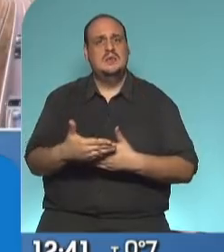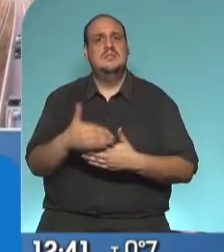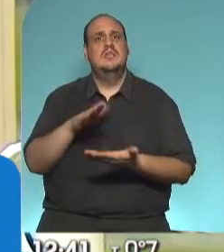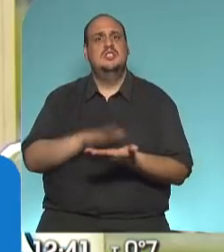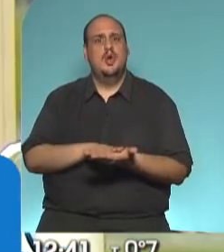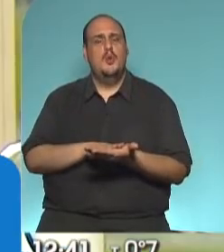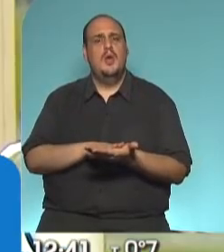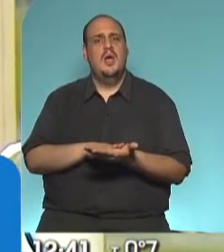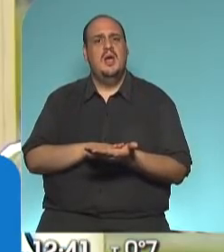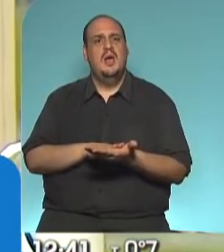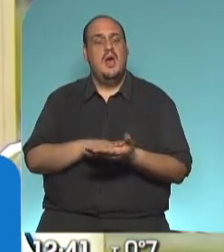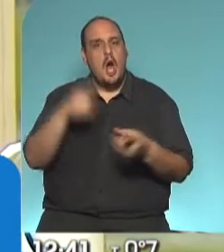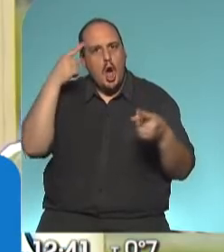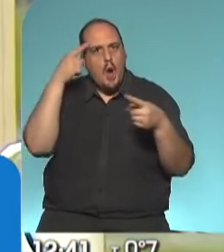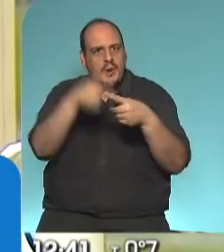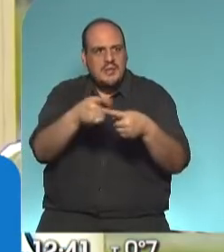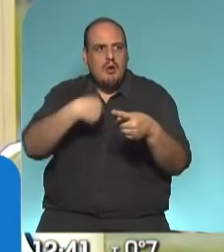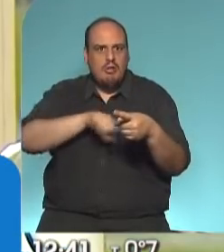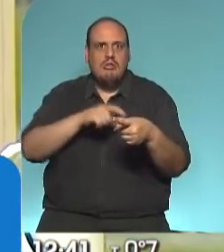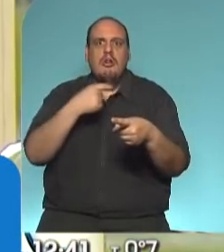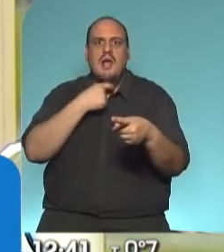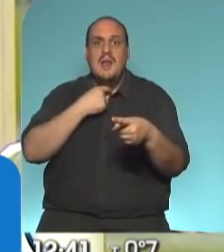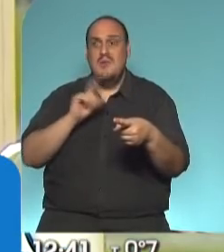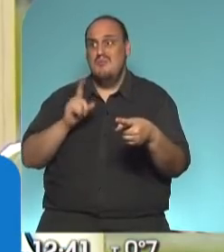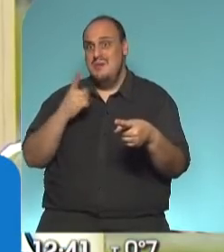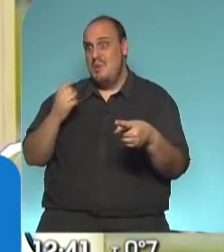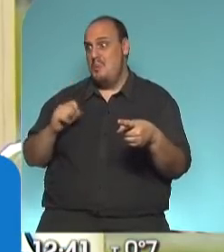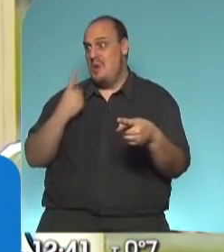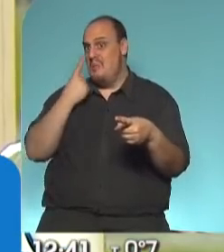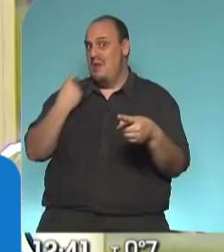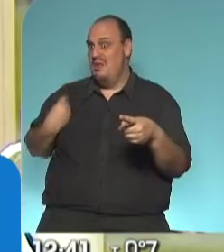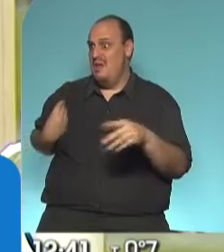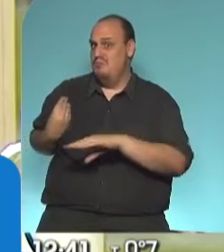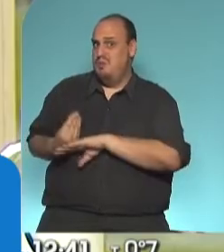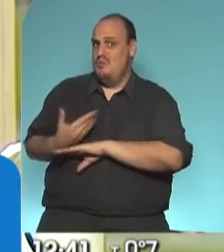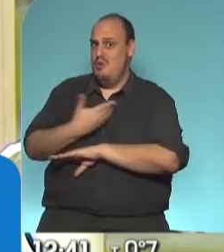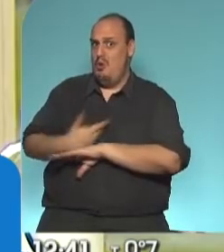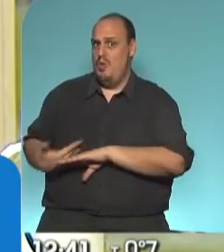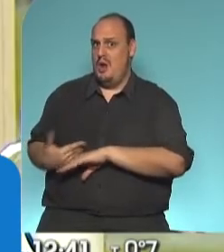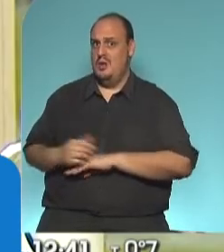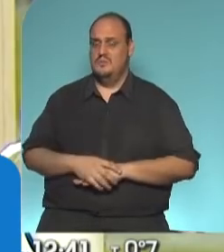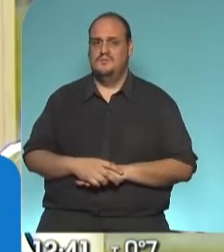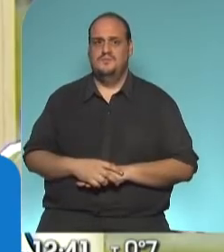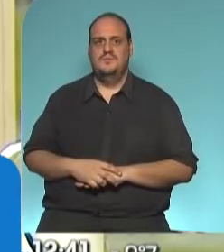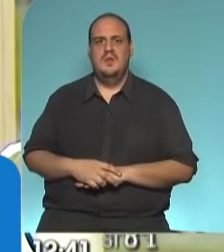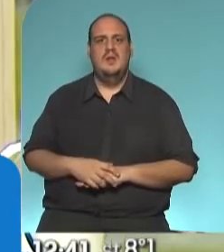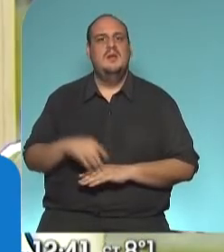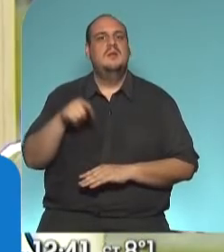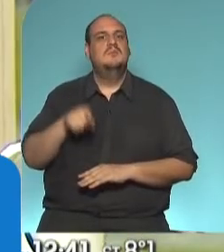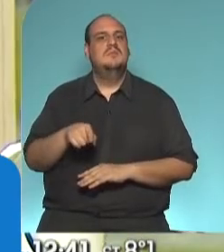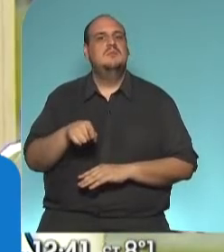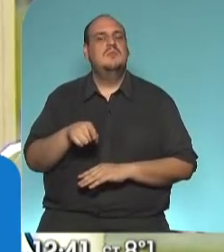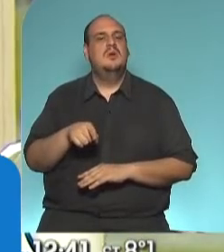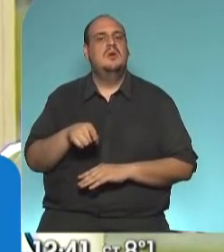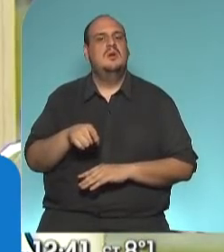dirección a la que apuntamos ir desde el primer día que asumimos el gobierno, que fue la dirección